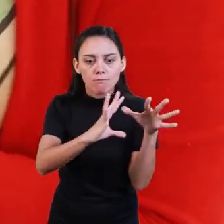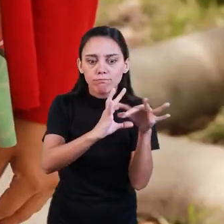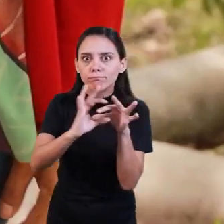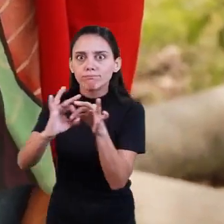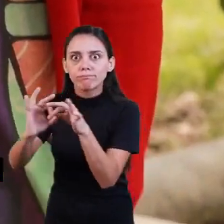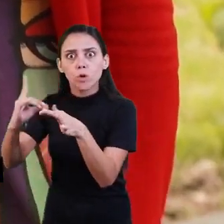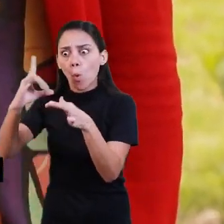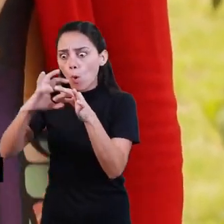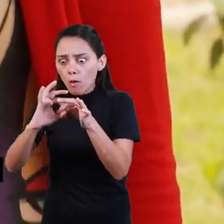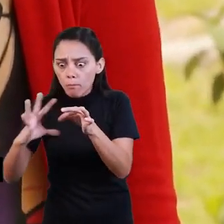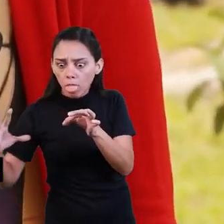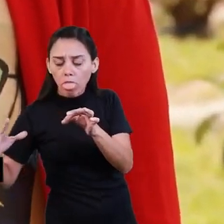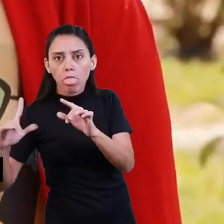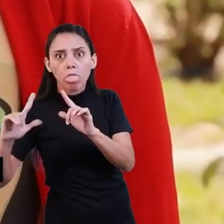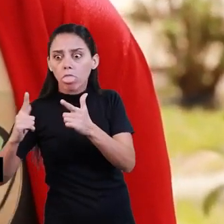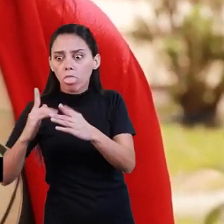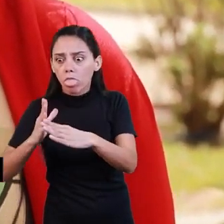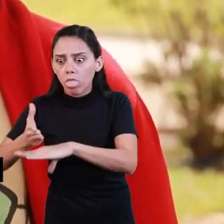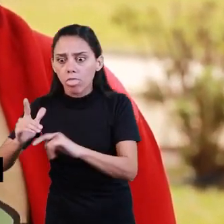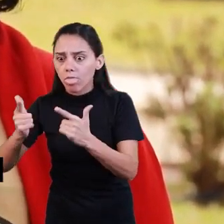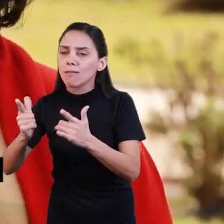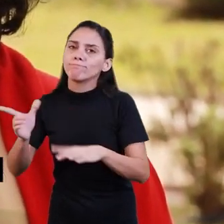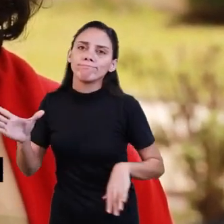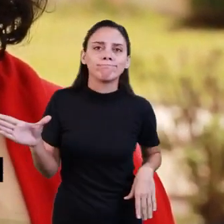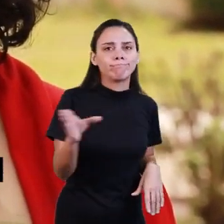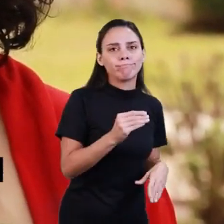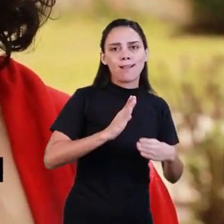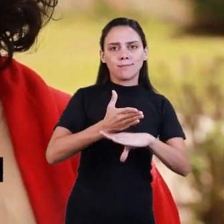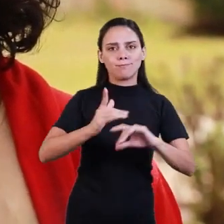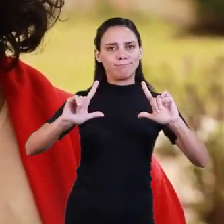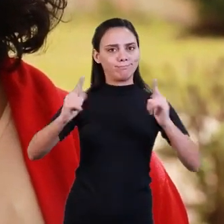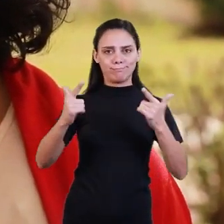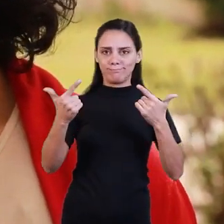de elementos. Falta uno, se nos rompe este concepto.